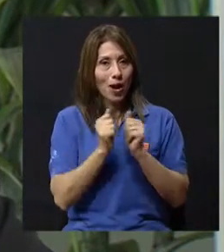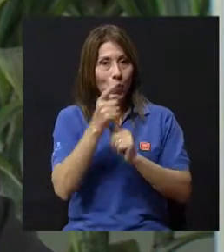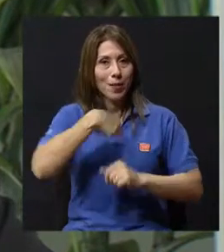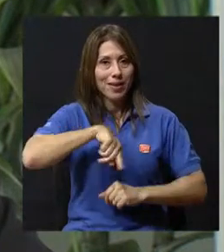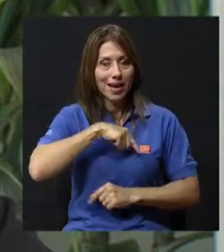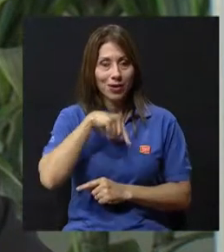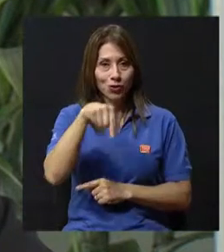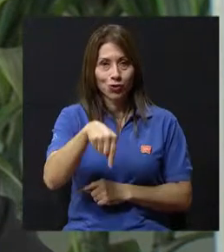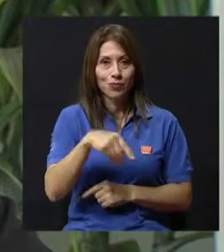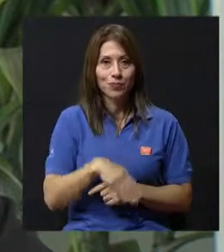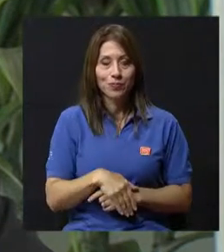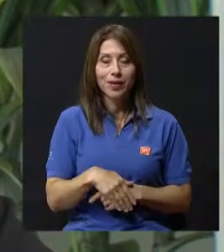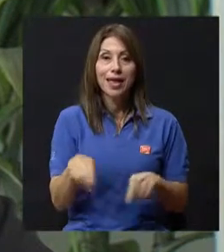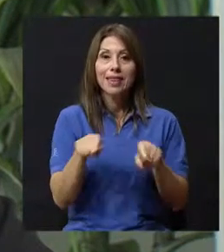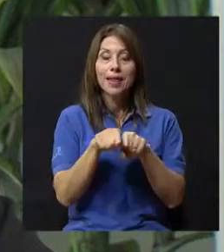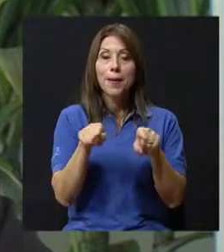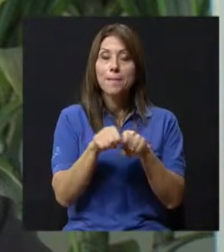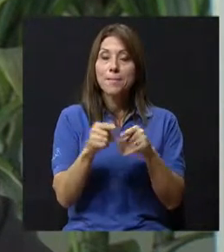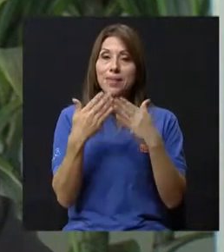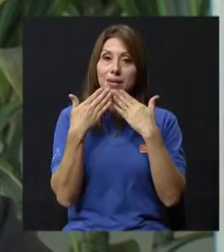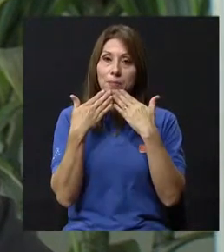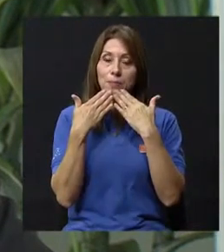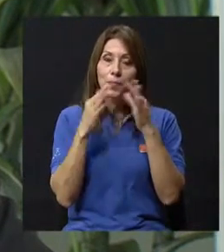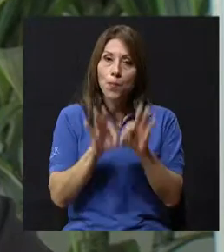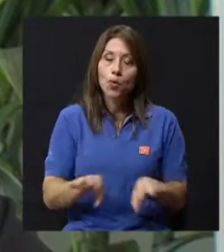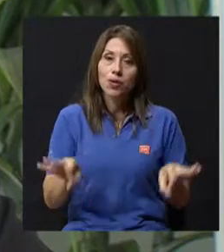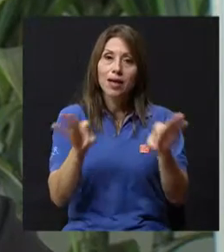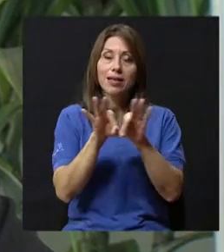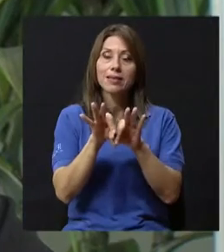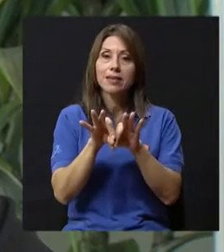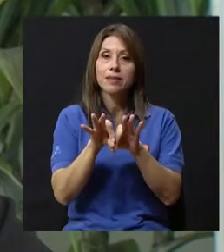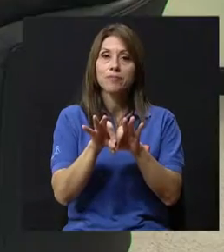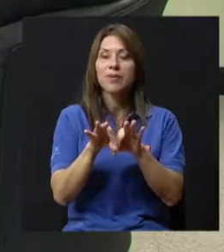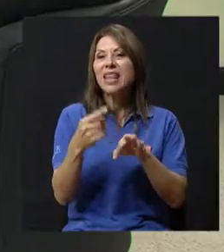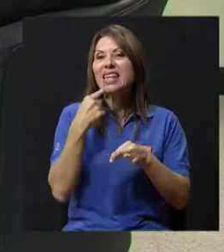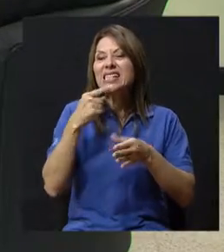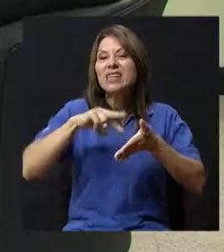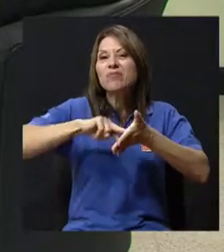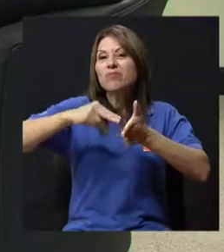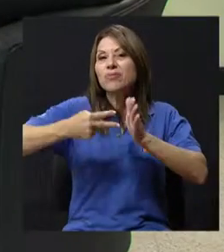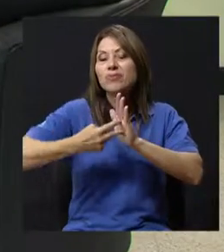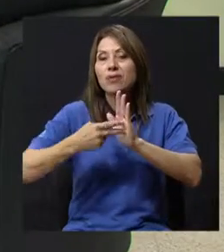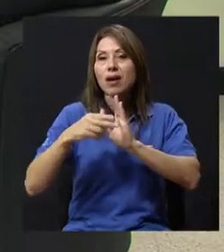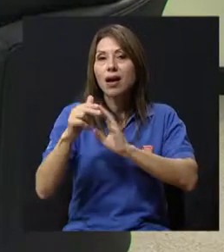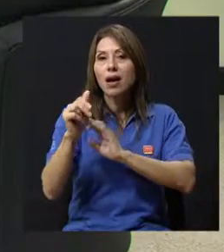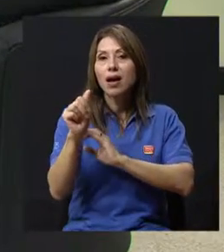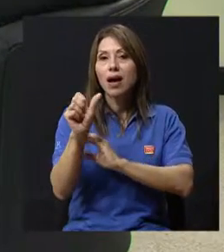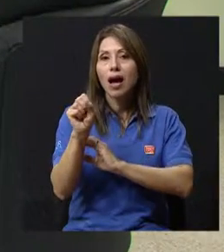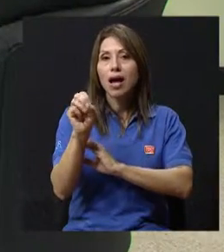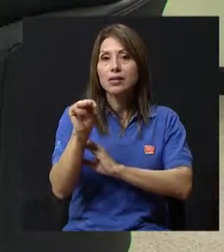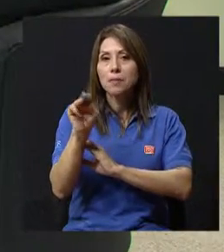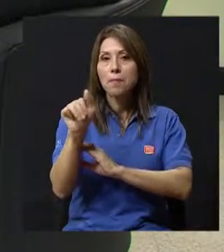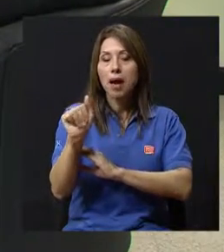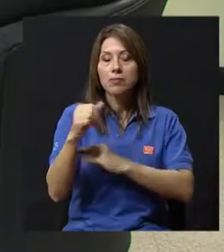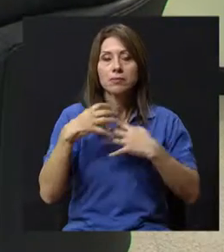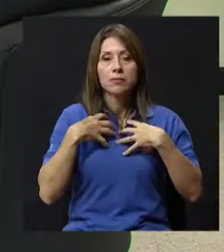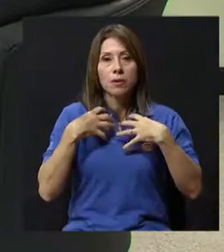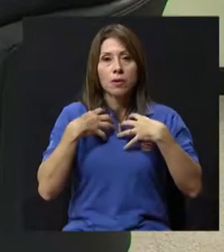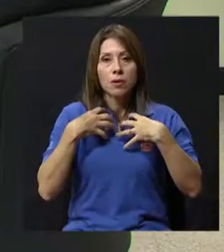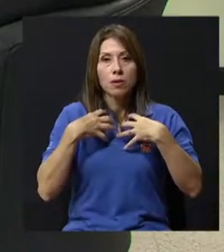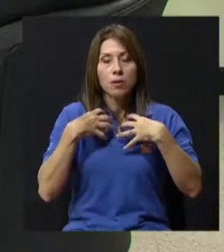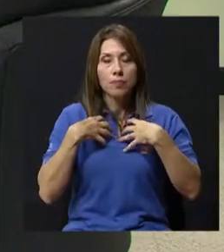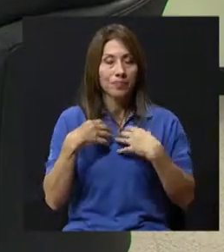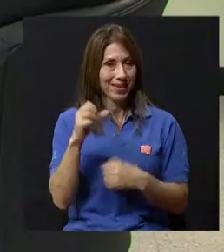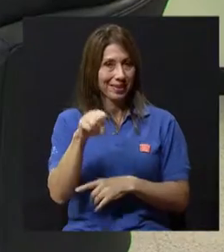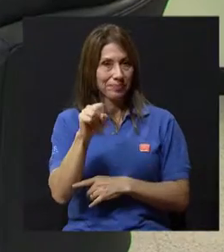de hoy. Tal vez sería importante comenzar compartiendo con los televidentes qué es el asma, como un marco general para partir de